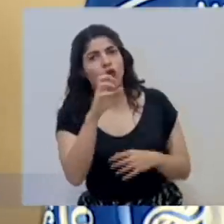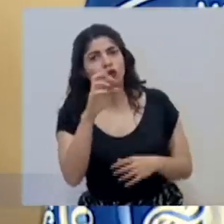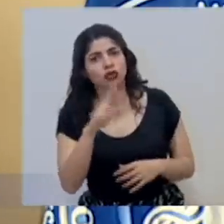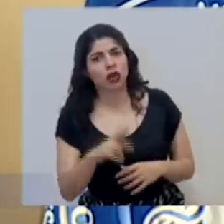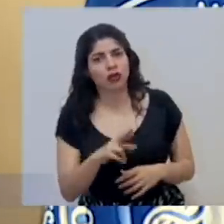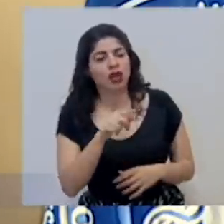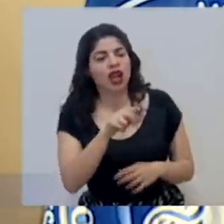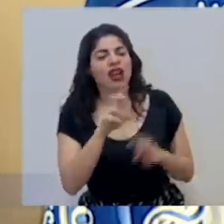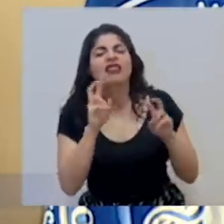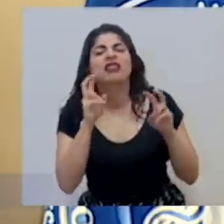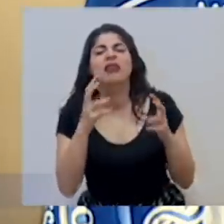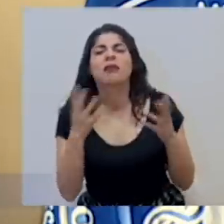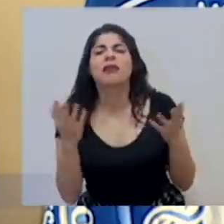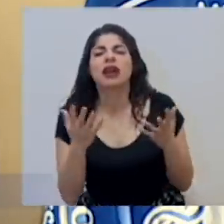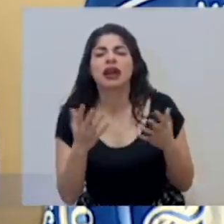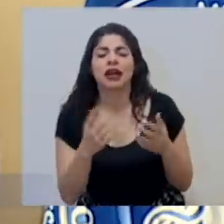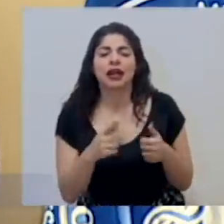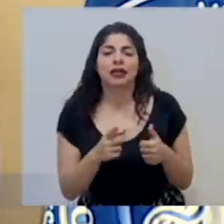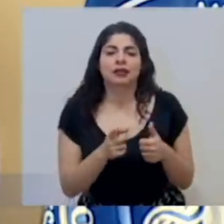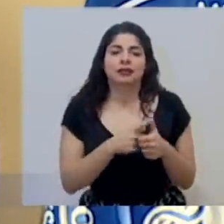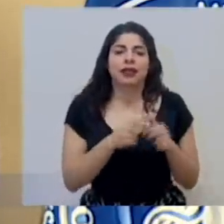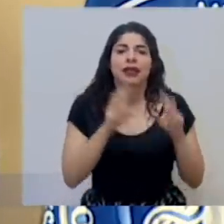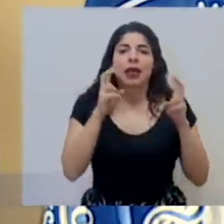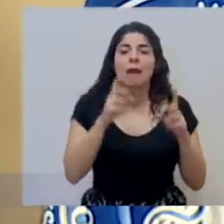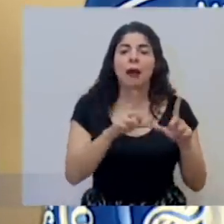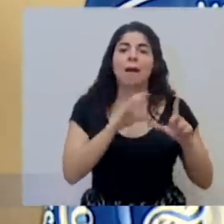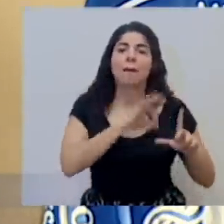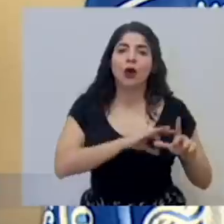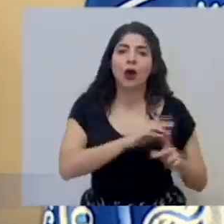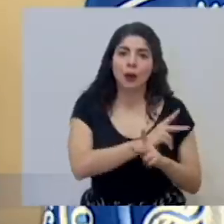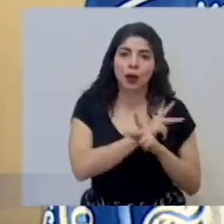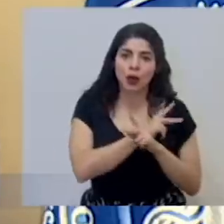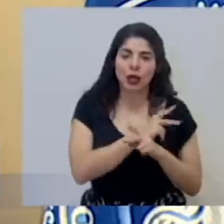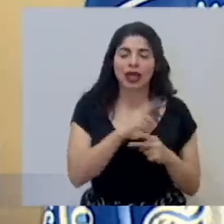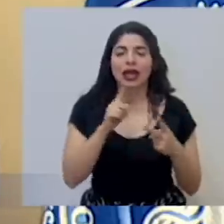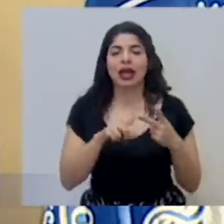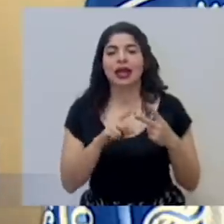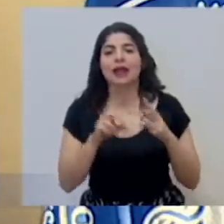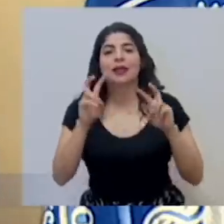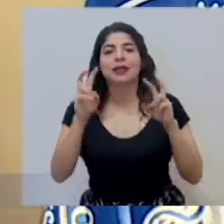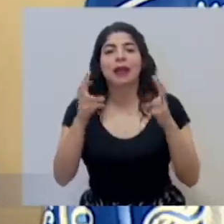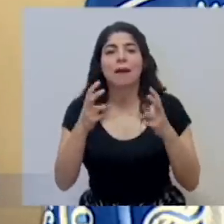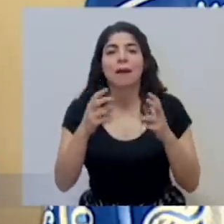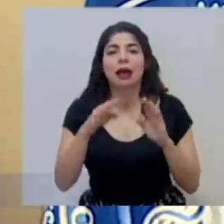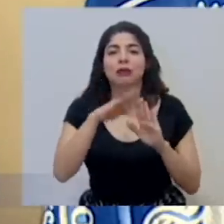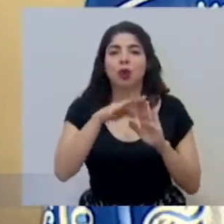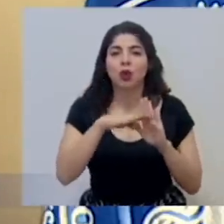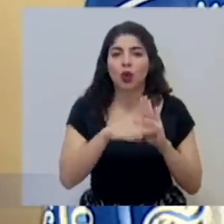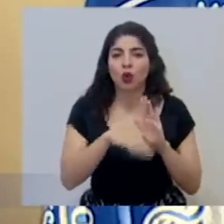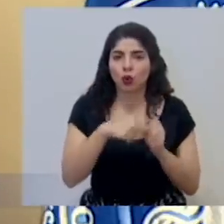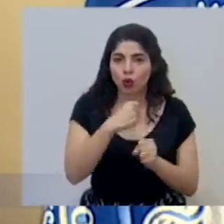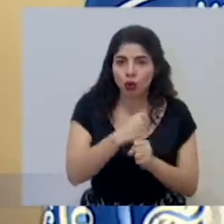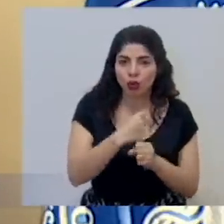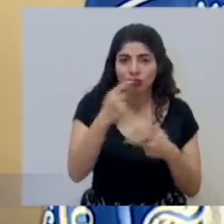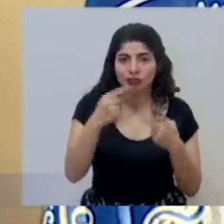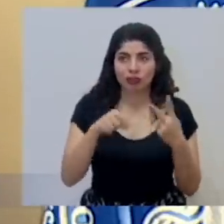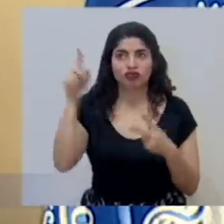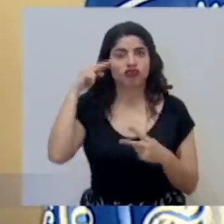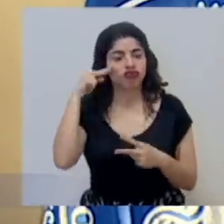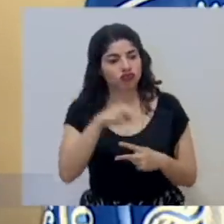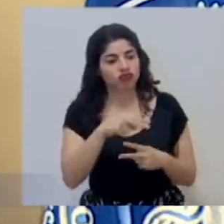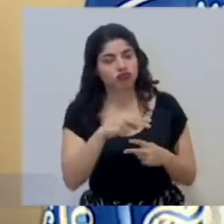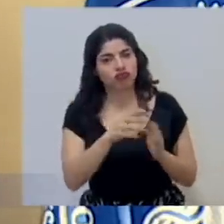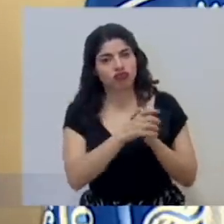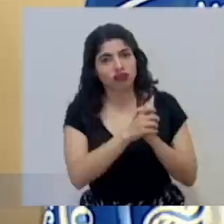ha hecho Costa Rica en materia, tanto de temas como Bono Proteger, a como los temas en protocolos laborales y otros,